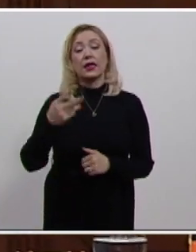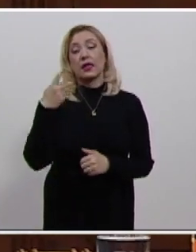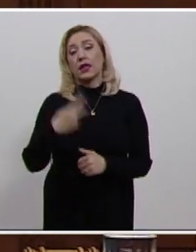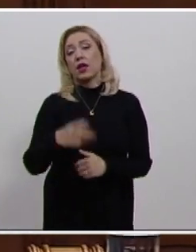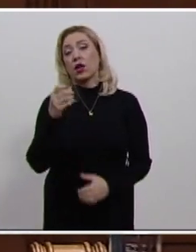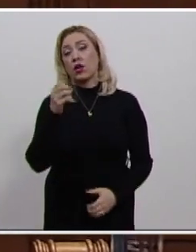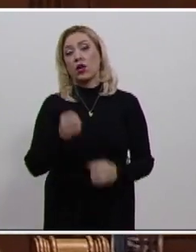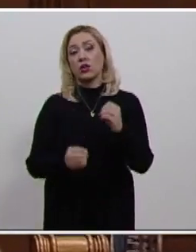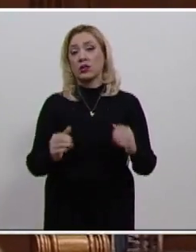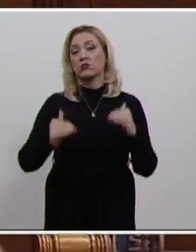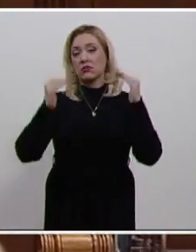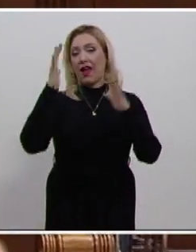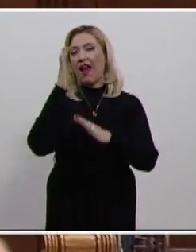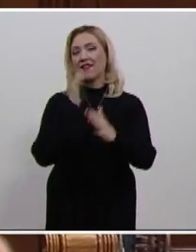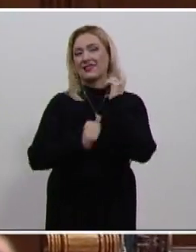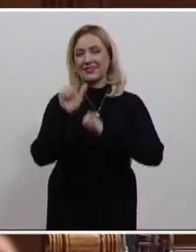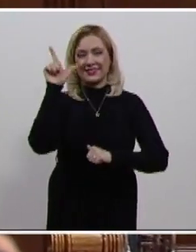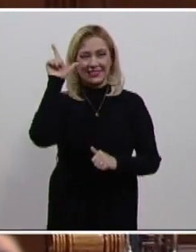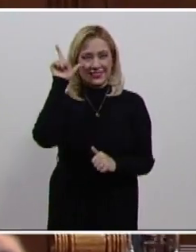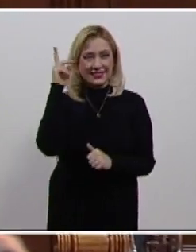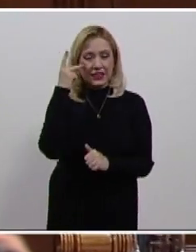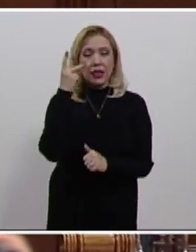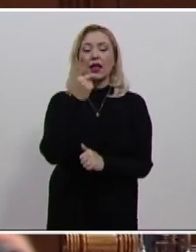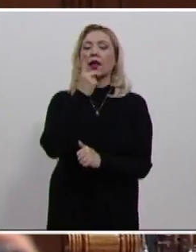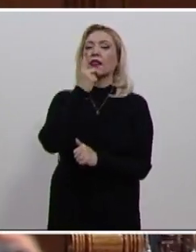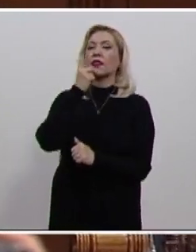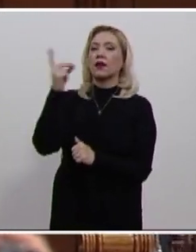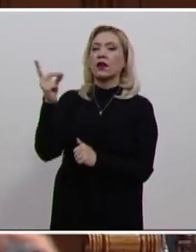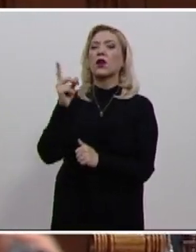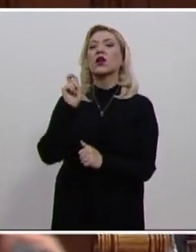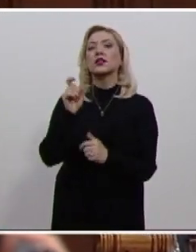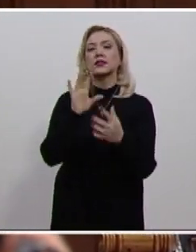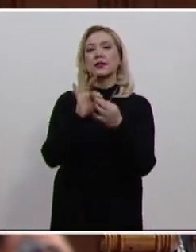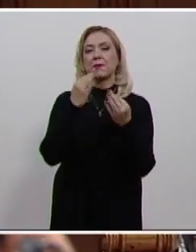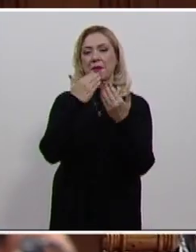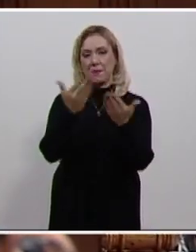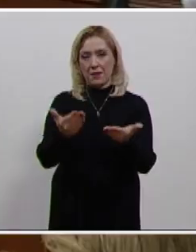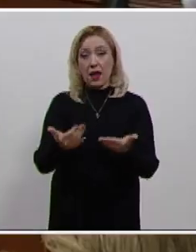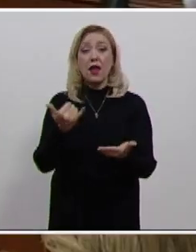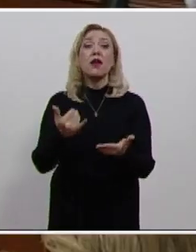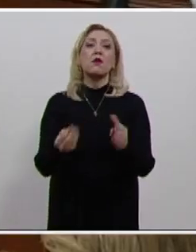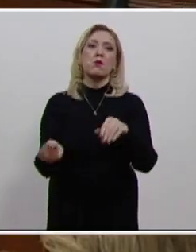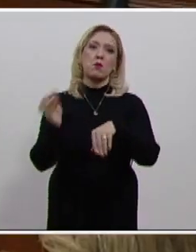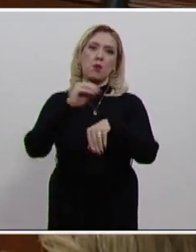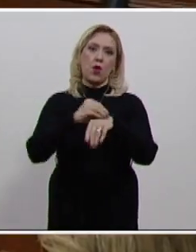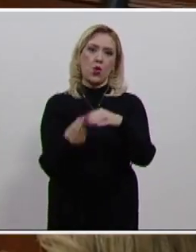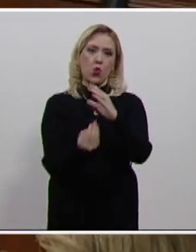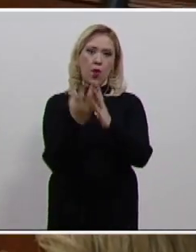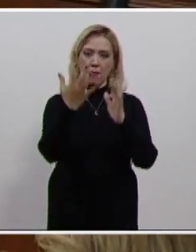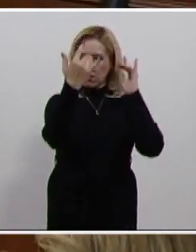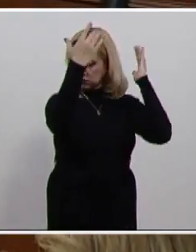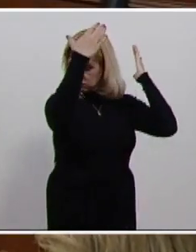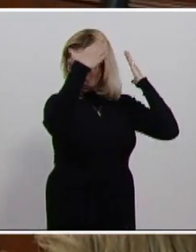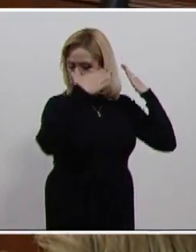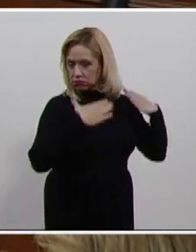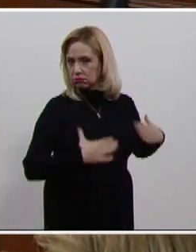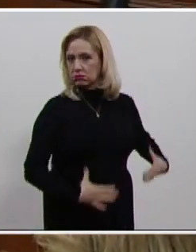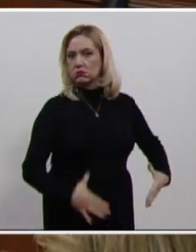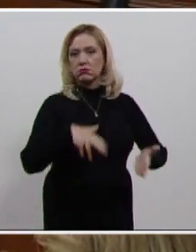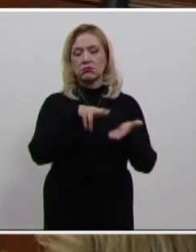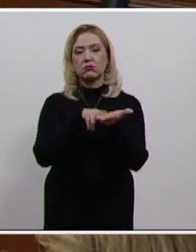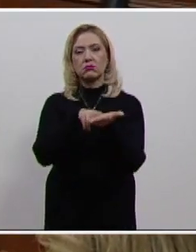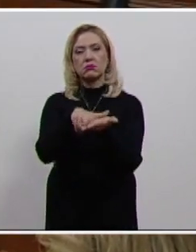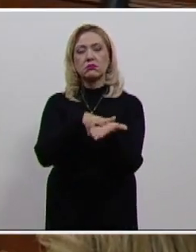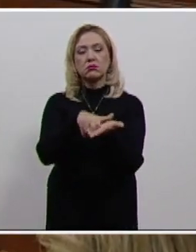la Nación, Norma Lucía Piña Hernández, impuso la toga magisterial a la ministra Lenia Batres Guadarrama, quien es la